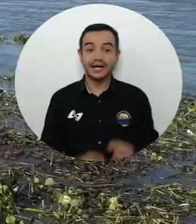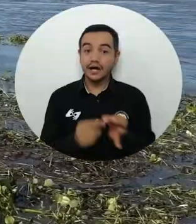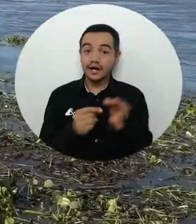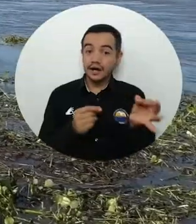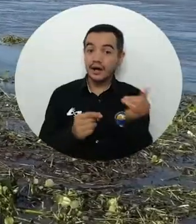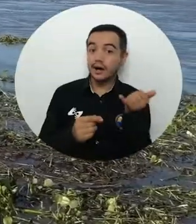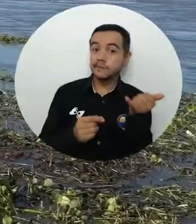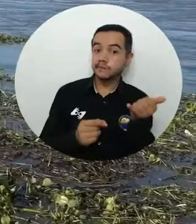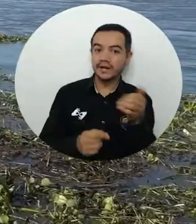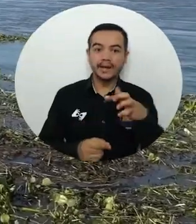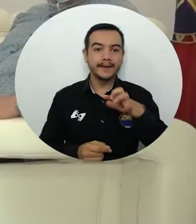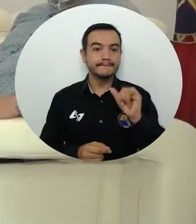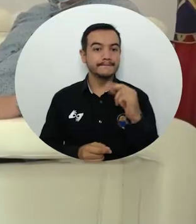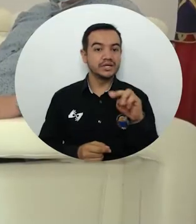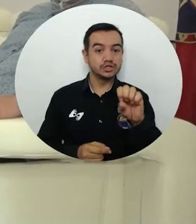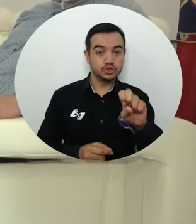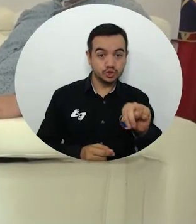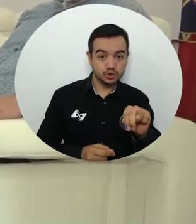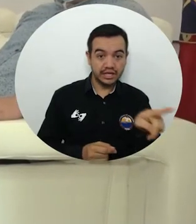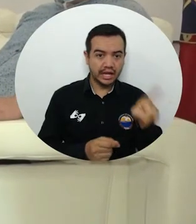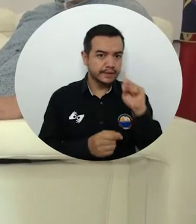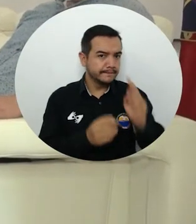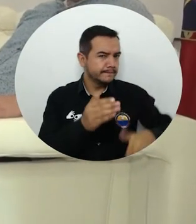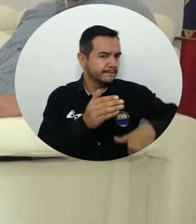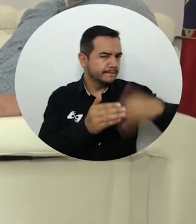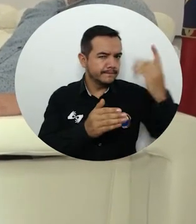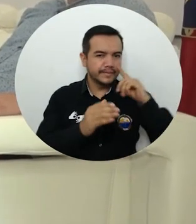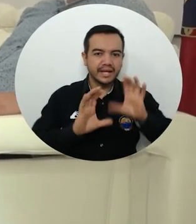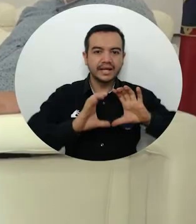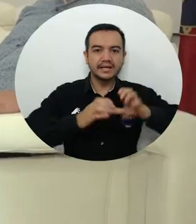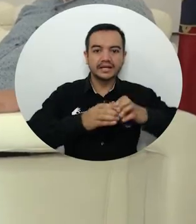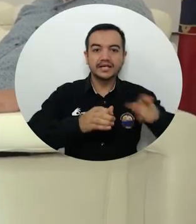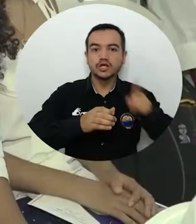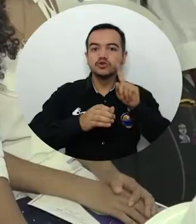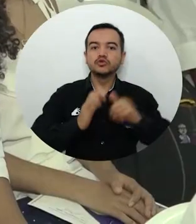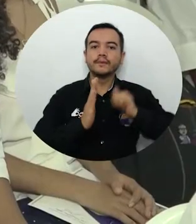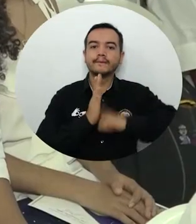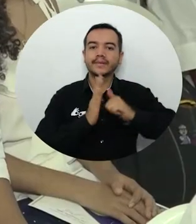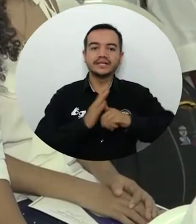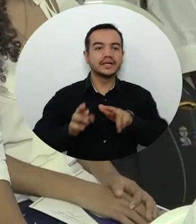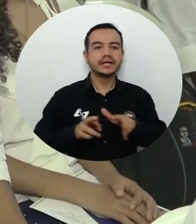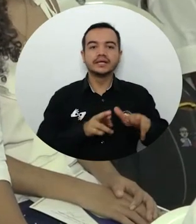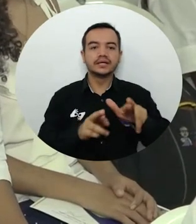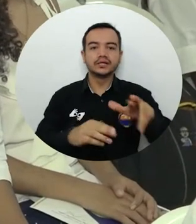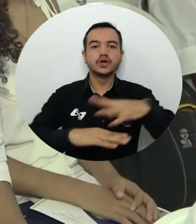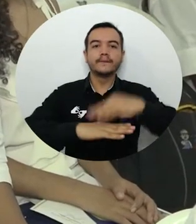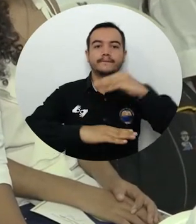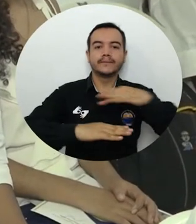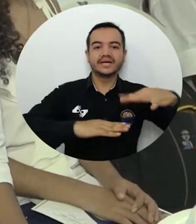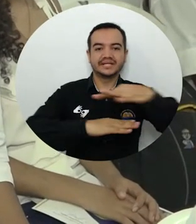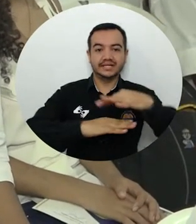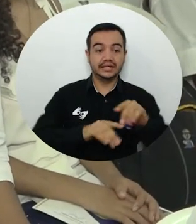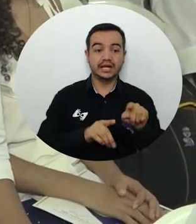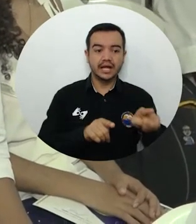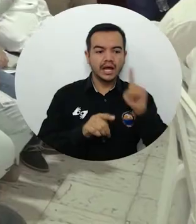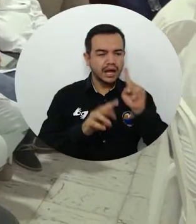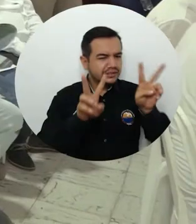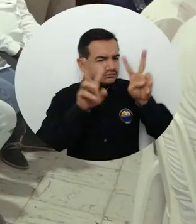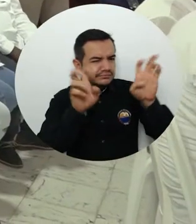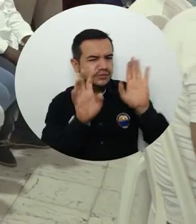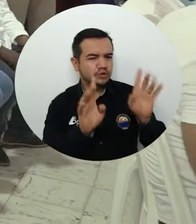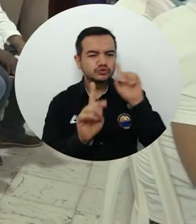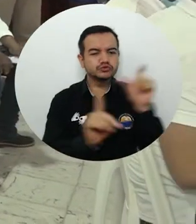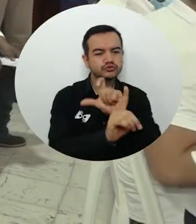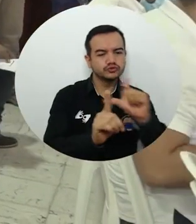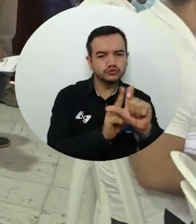El municipio de El Piñón fue el seleccionado para realizar la primera sesión de la Cátedra del Río Magdalena, un escenario de encuentro académico en